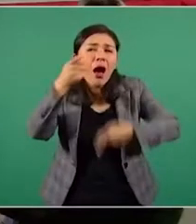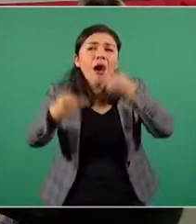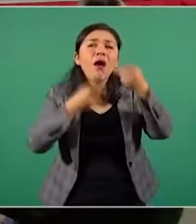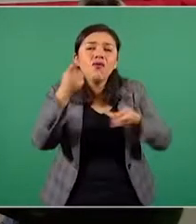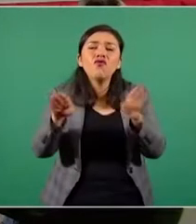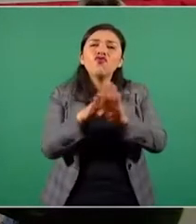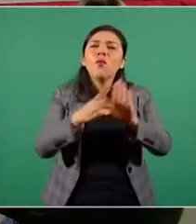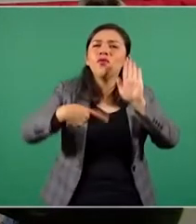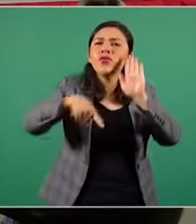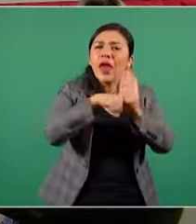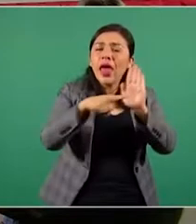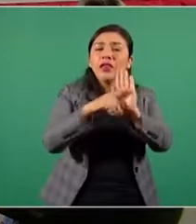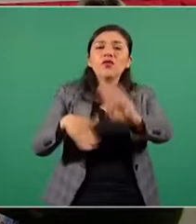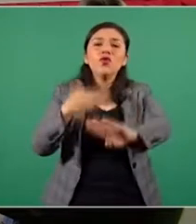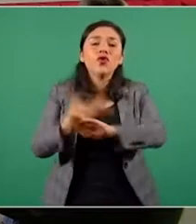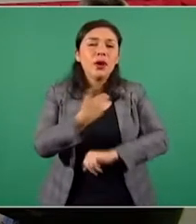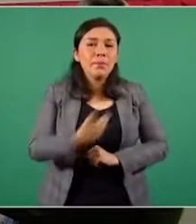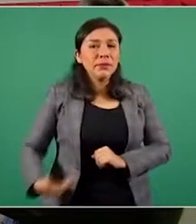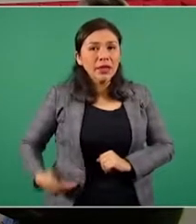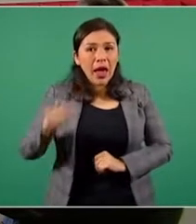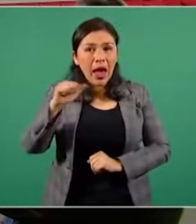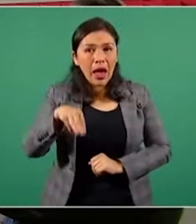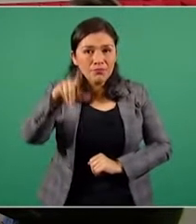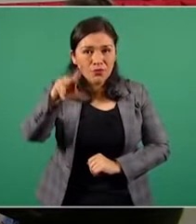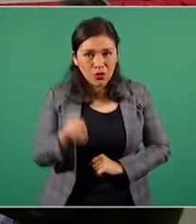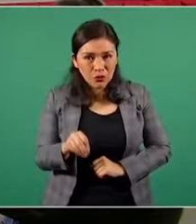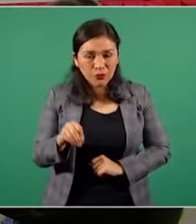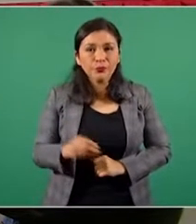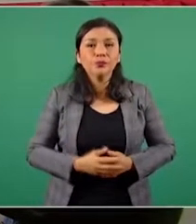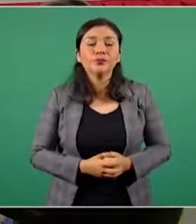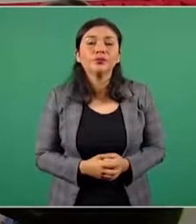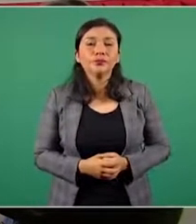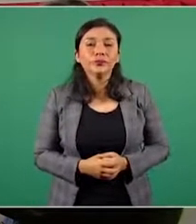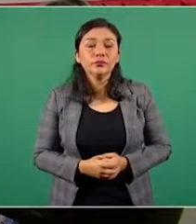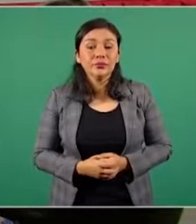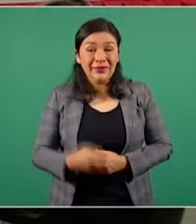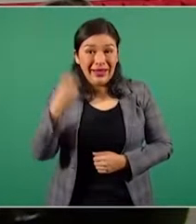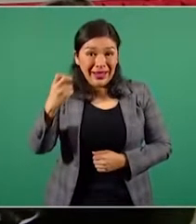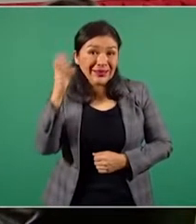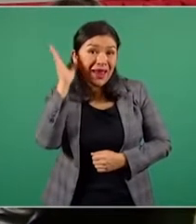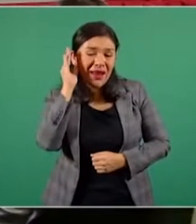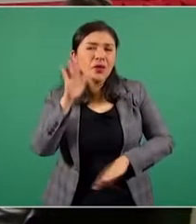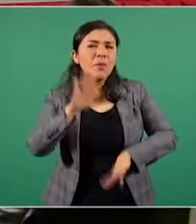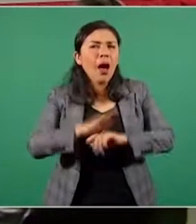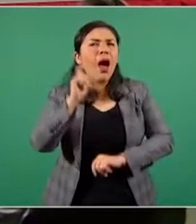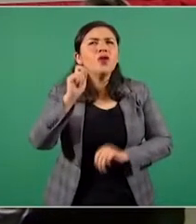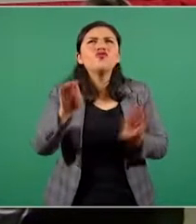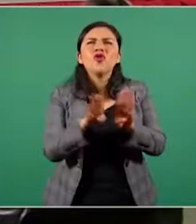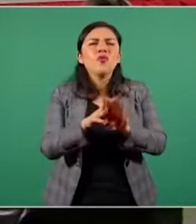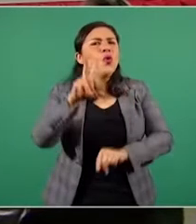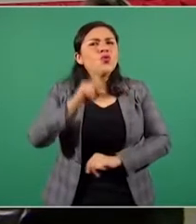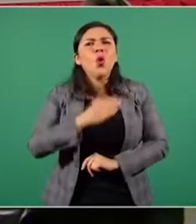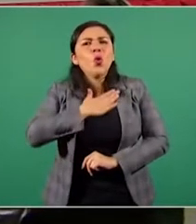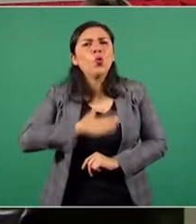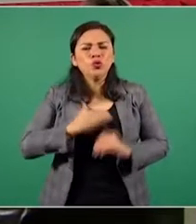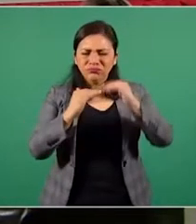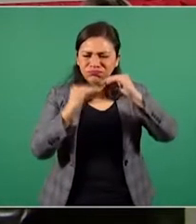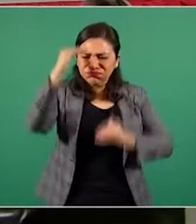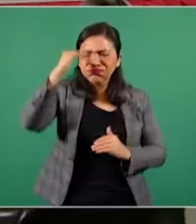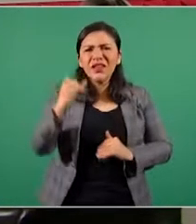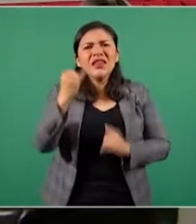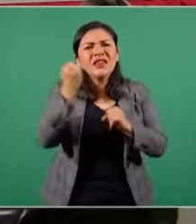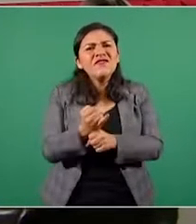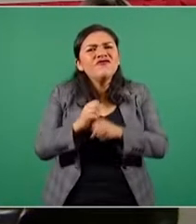negativas contra el presidente Andrés Manuel López Obrador. Este medio destaca por su desproporcionado equilibrio en la información